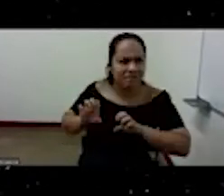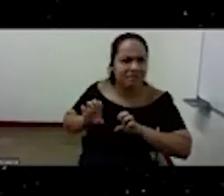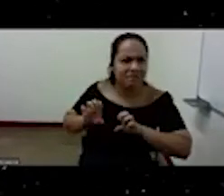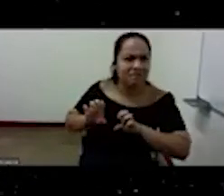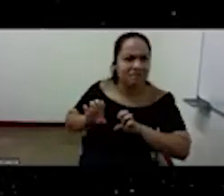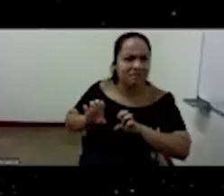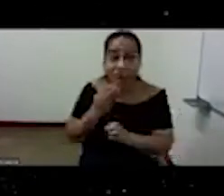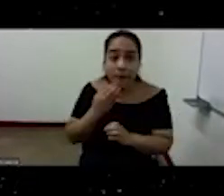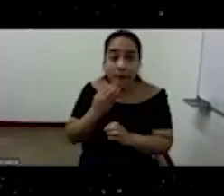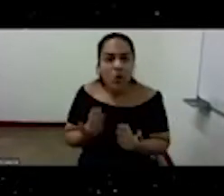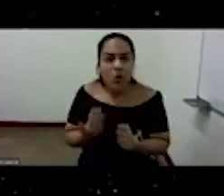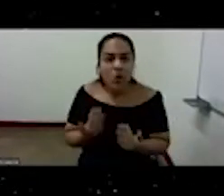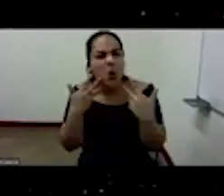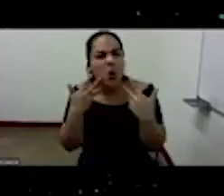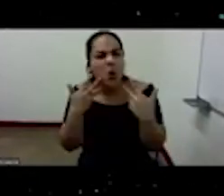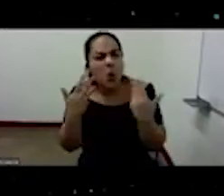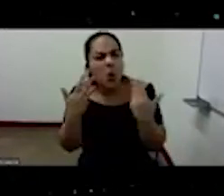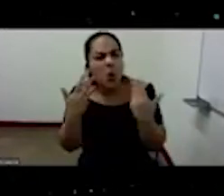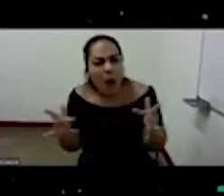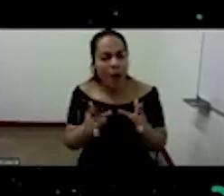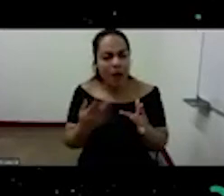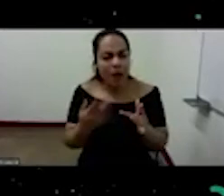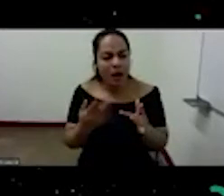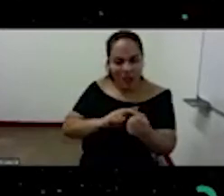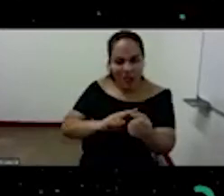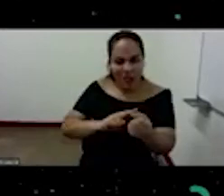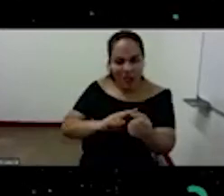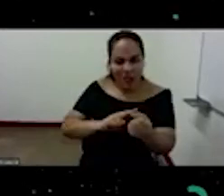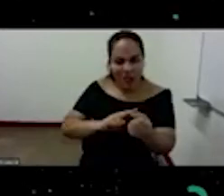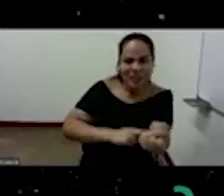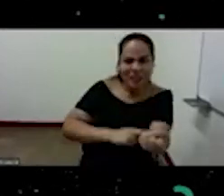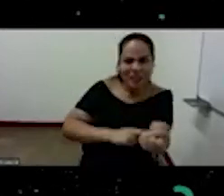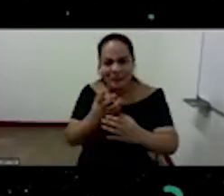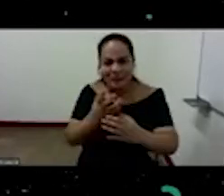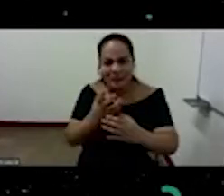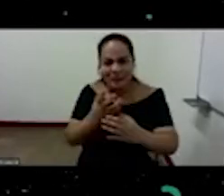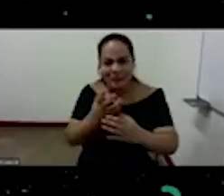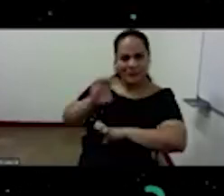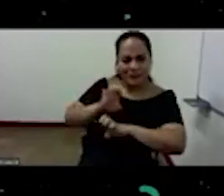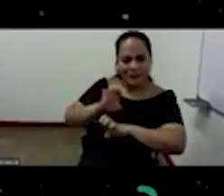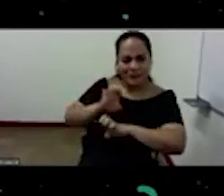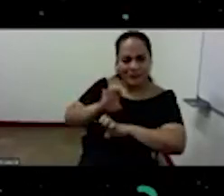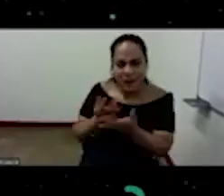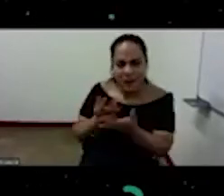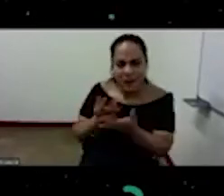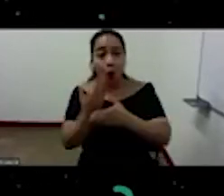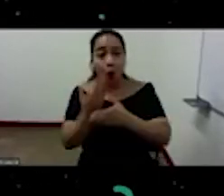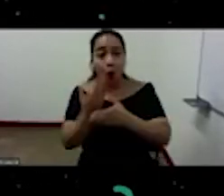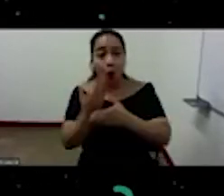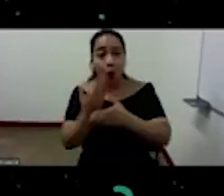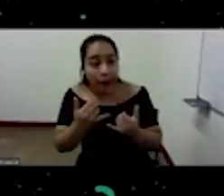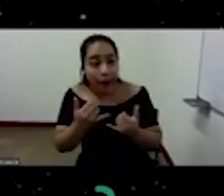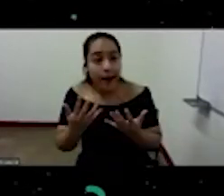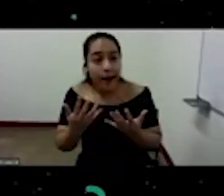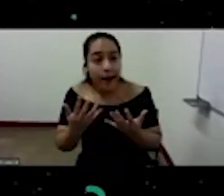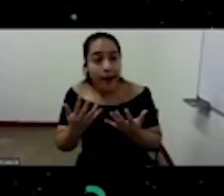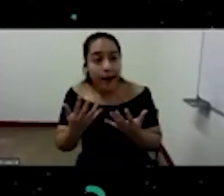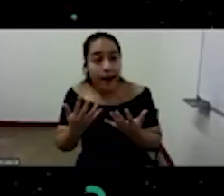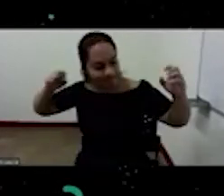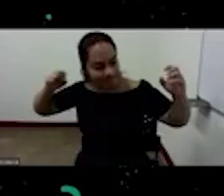paragonamos al racismo contemporáneo el racismo contemporáneo la agresividad